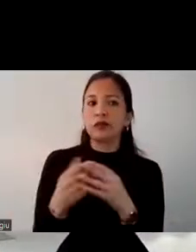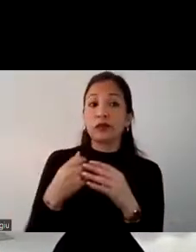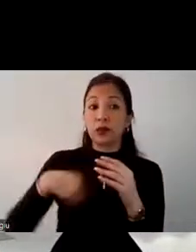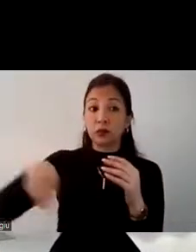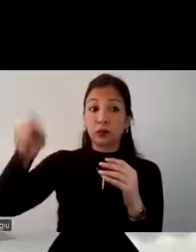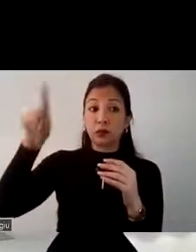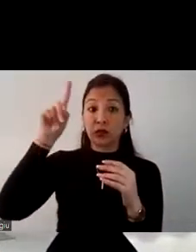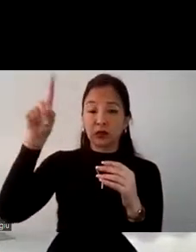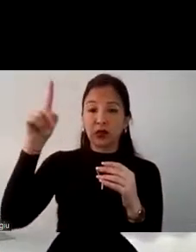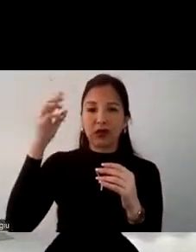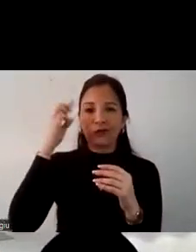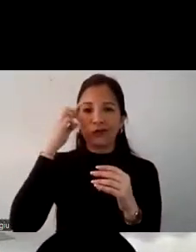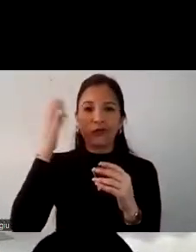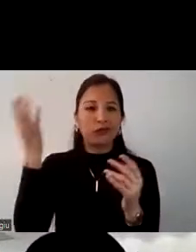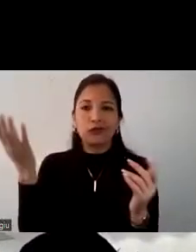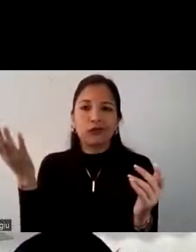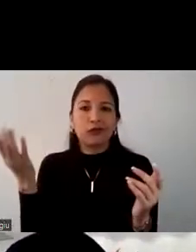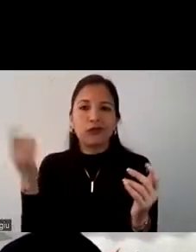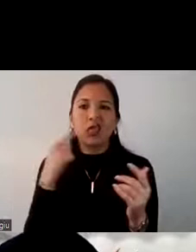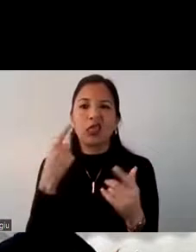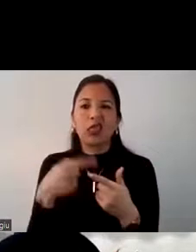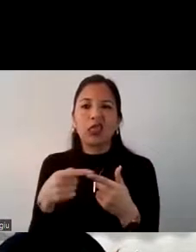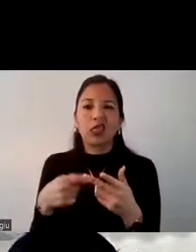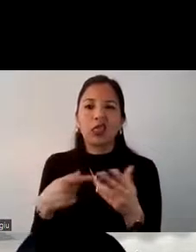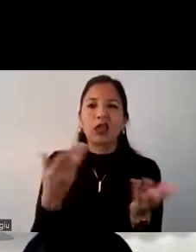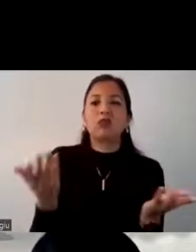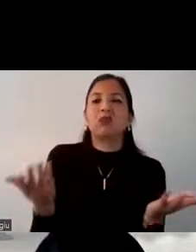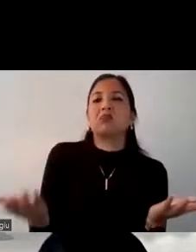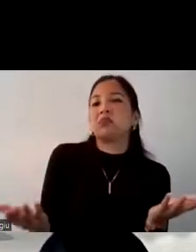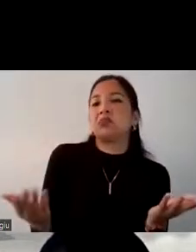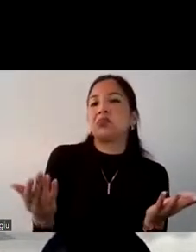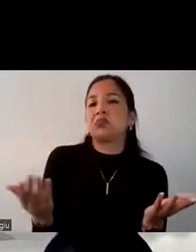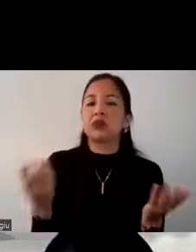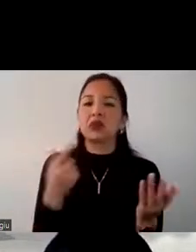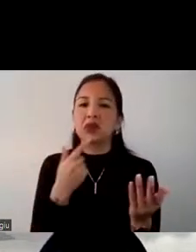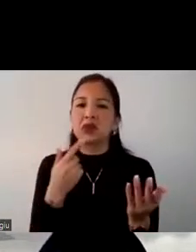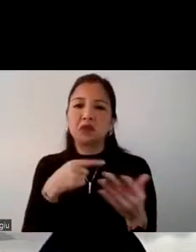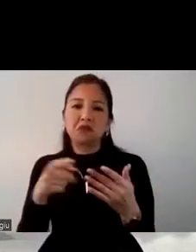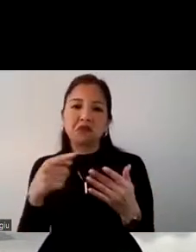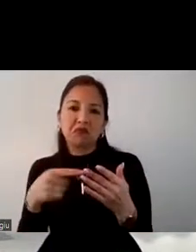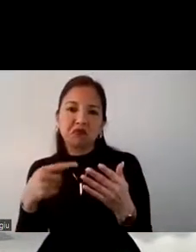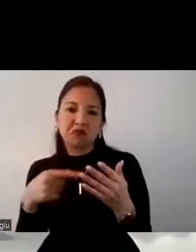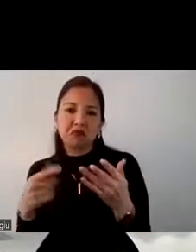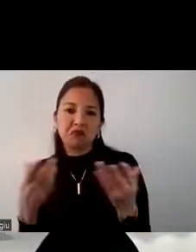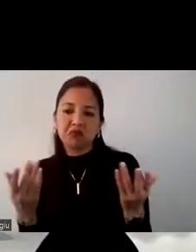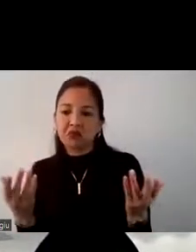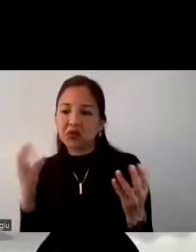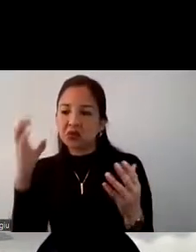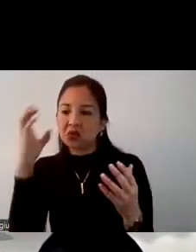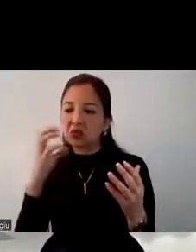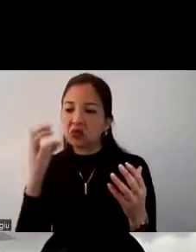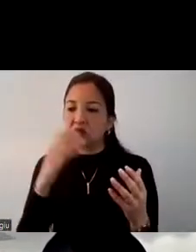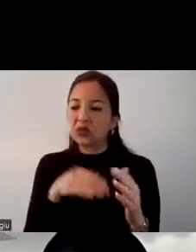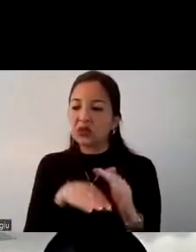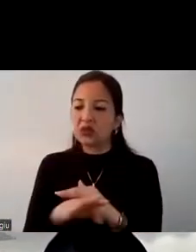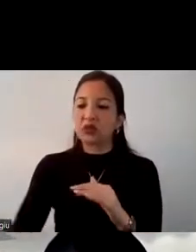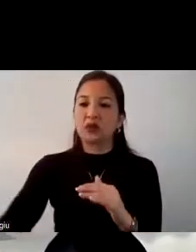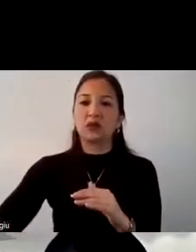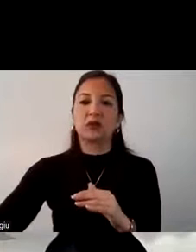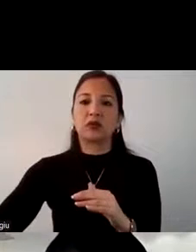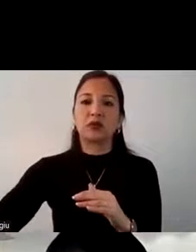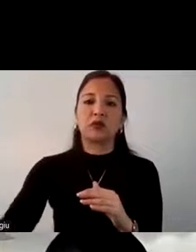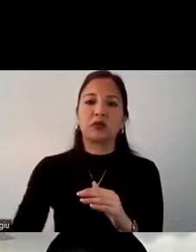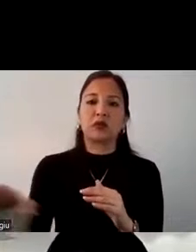es el desconocimiento del destino y lo podemos ver si nos damos cuenta en el mapa de percepción que les mencioné ellos son